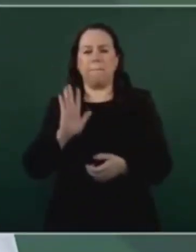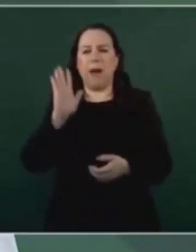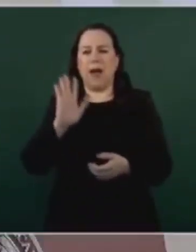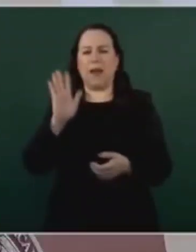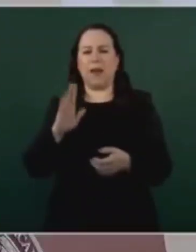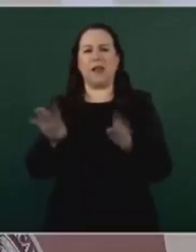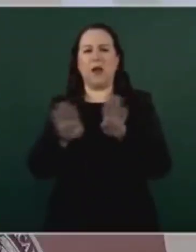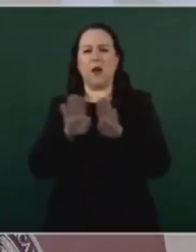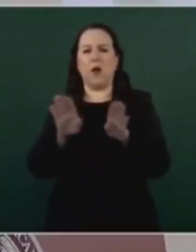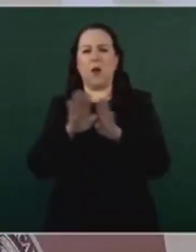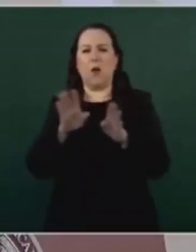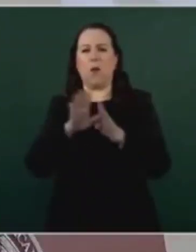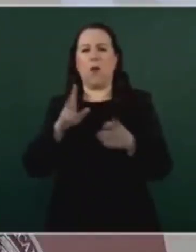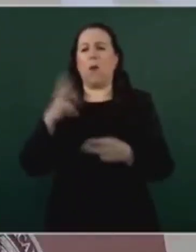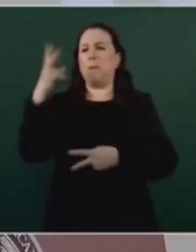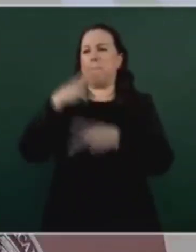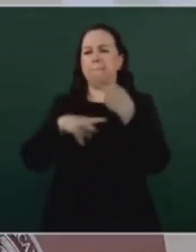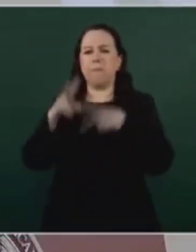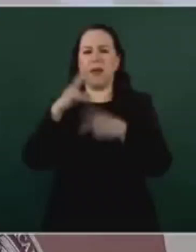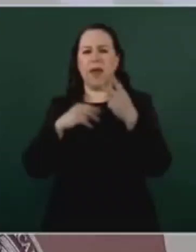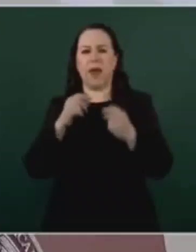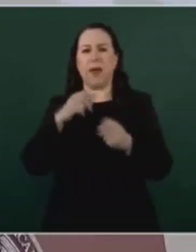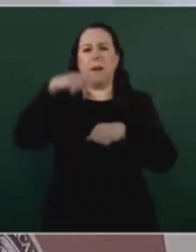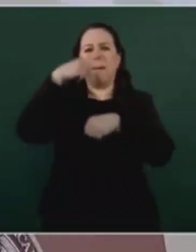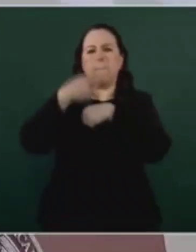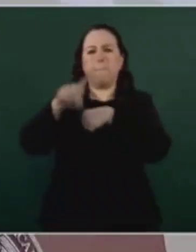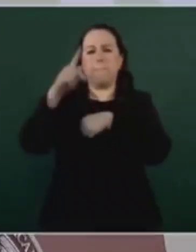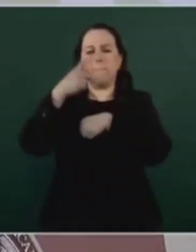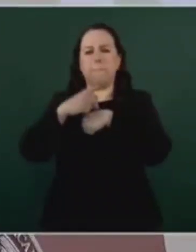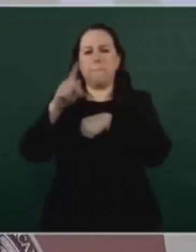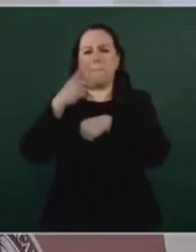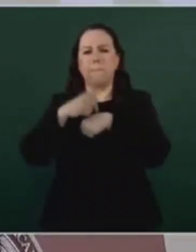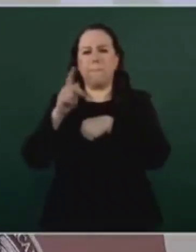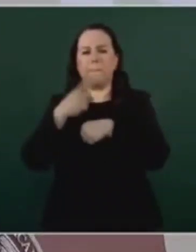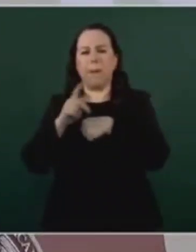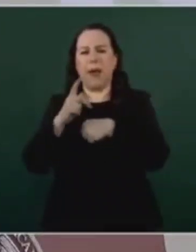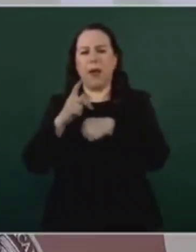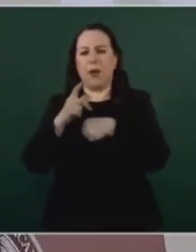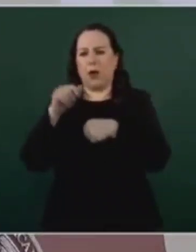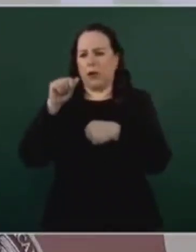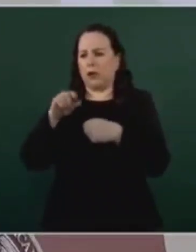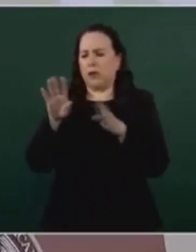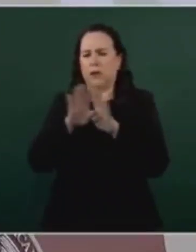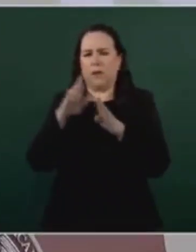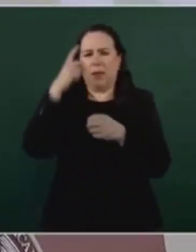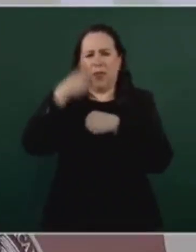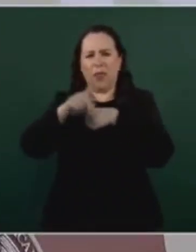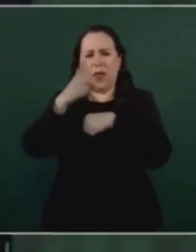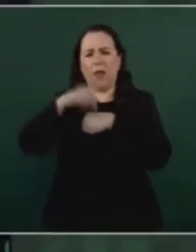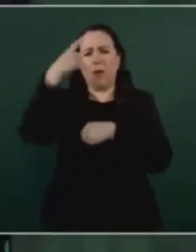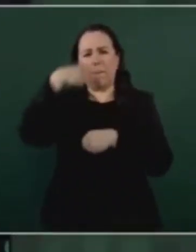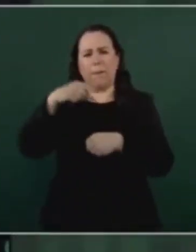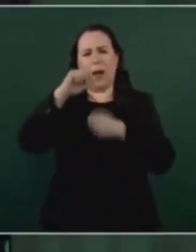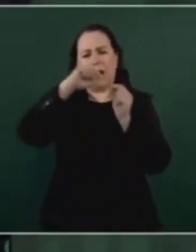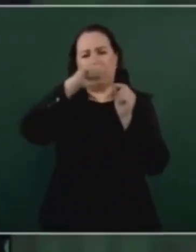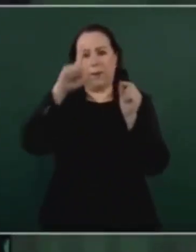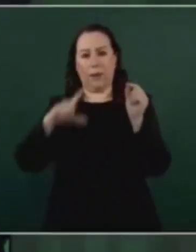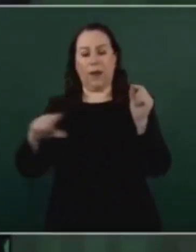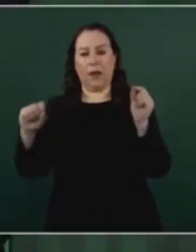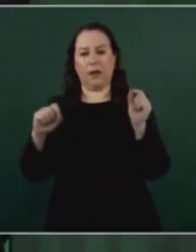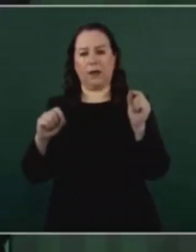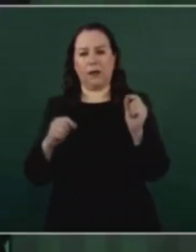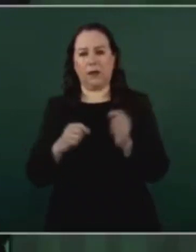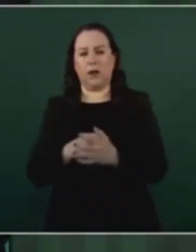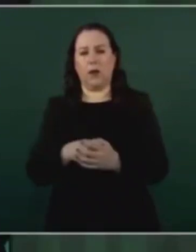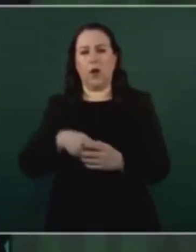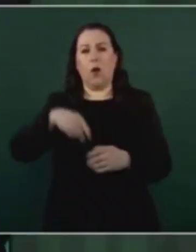del peligro comunista, está siendo muy dañino para el país. Con tal de